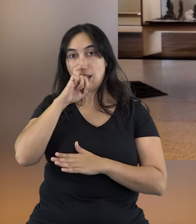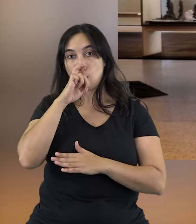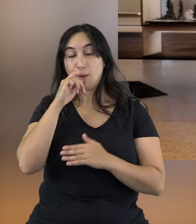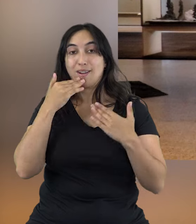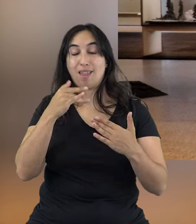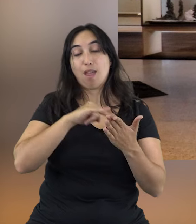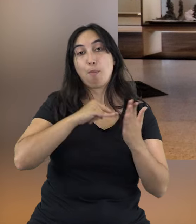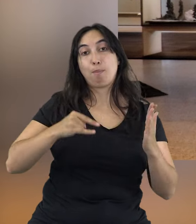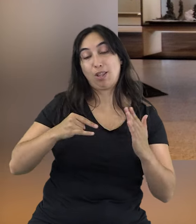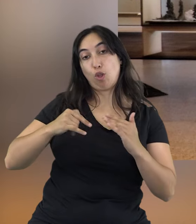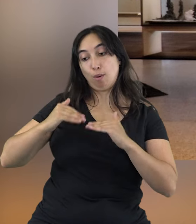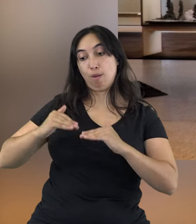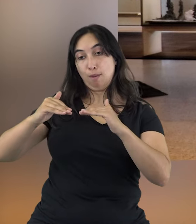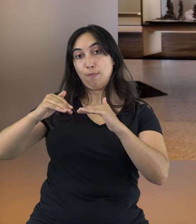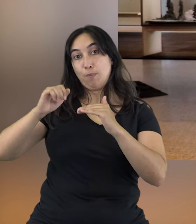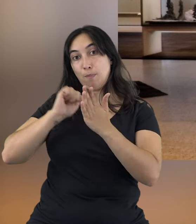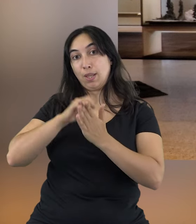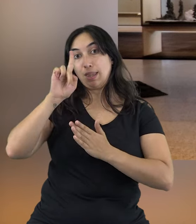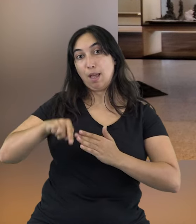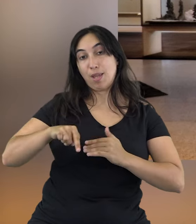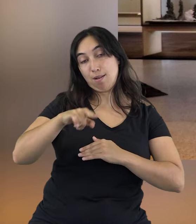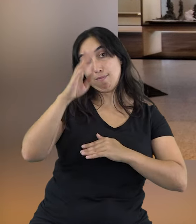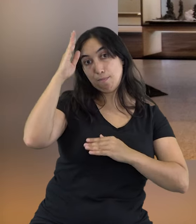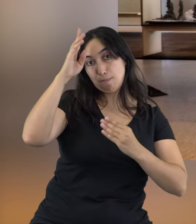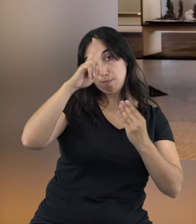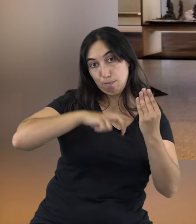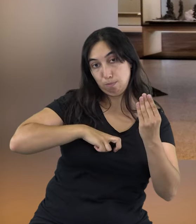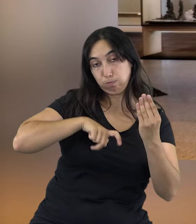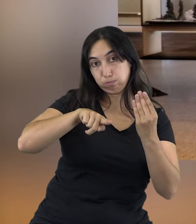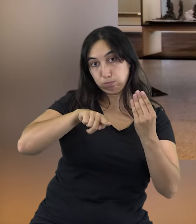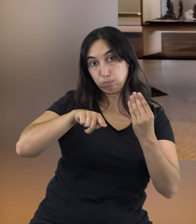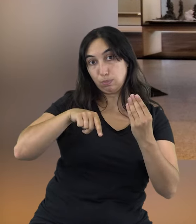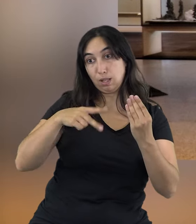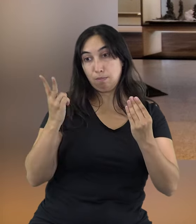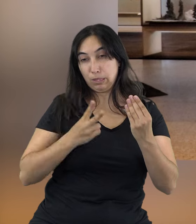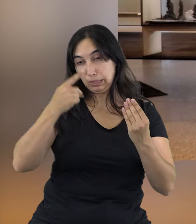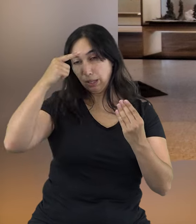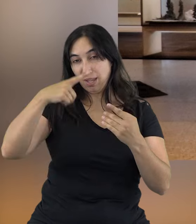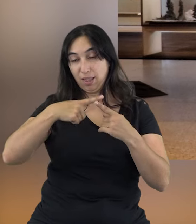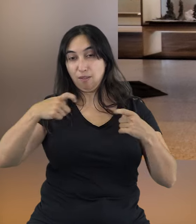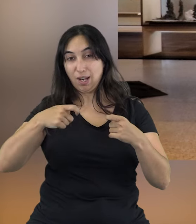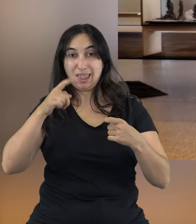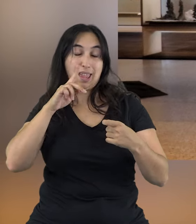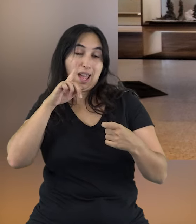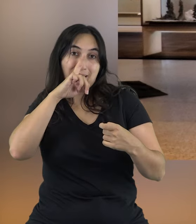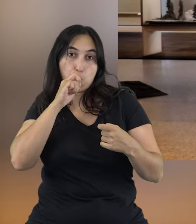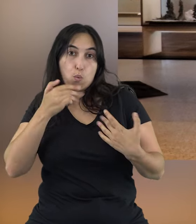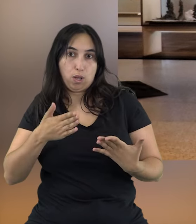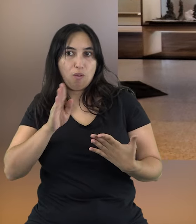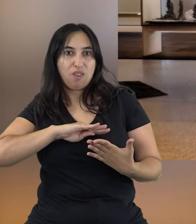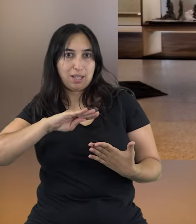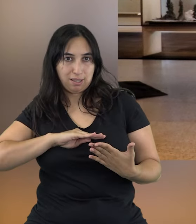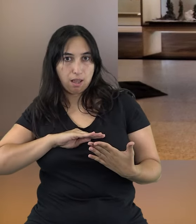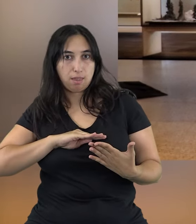Combinando métodos de arqueomagnetismo y paleostatigrafía, han llegado a la conclusión del tiempo transcurrido entre la realización de unos fuegos y otros, y no fue